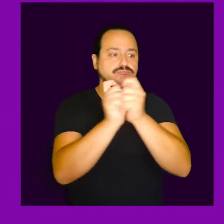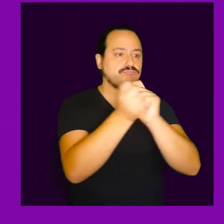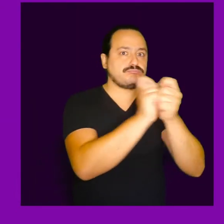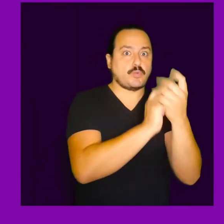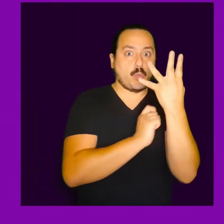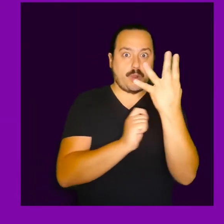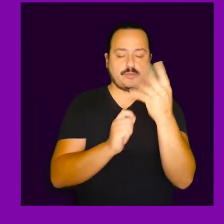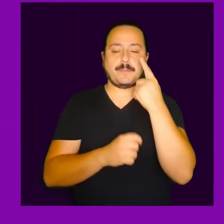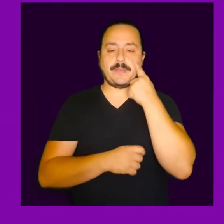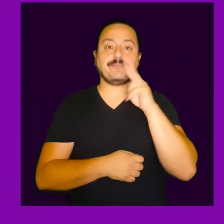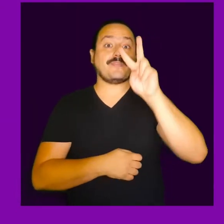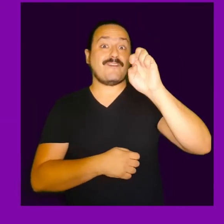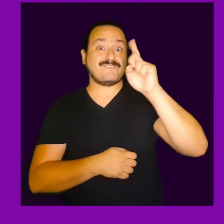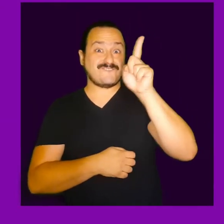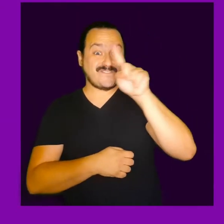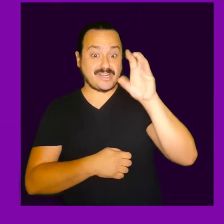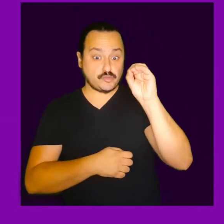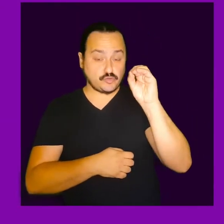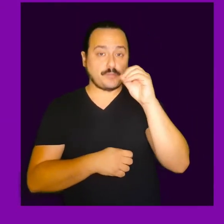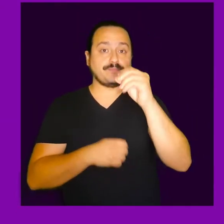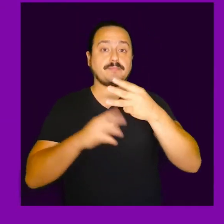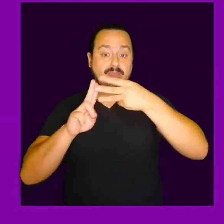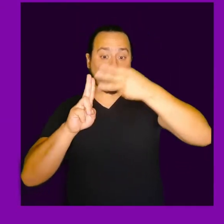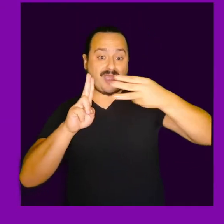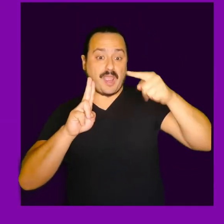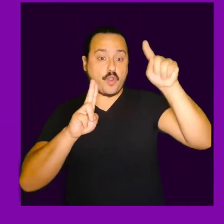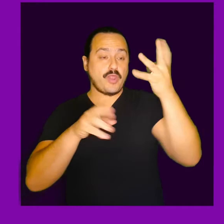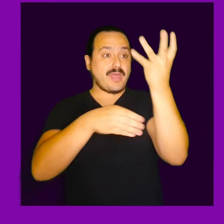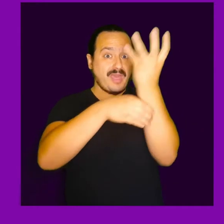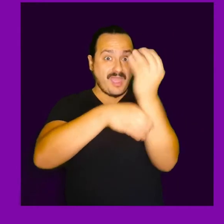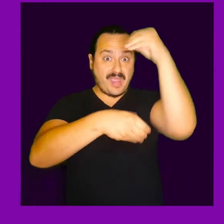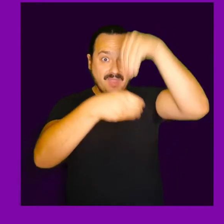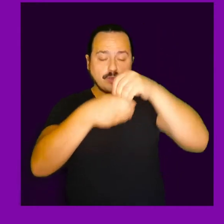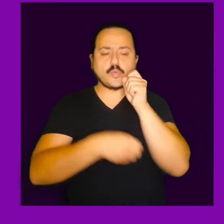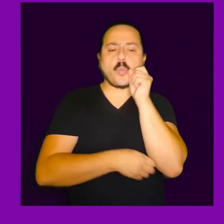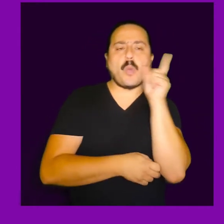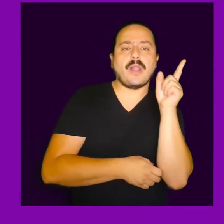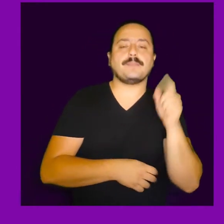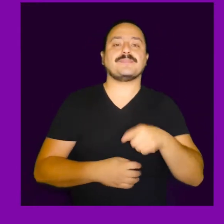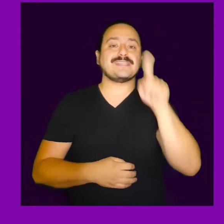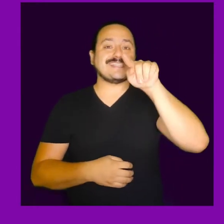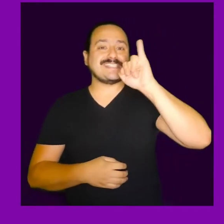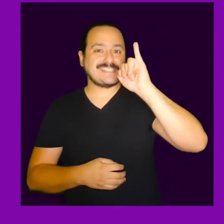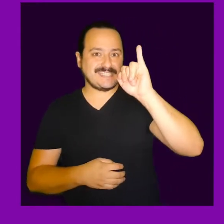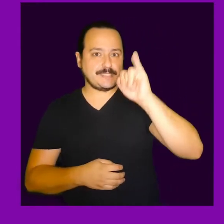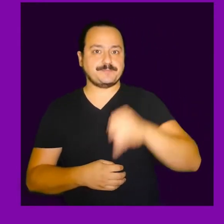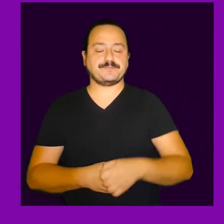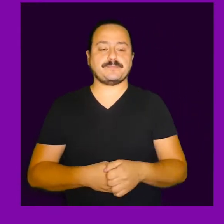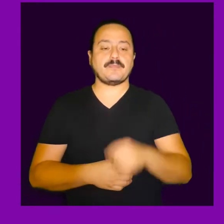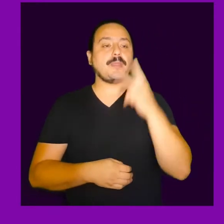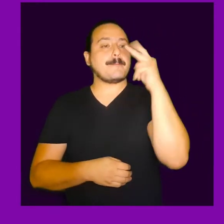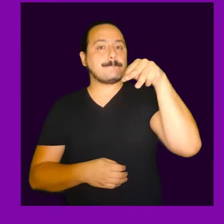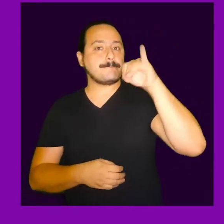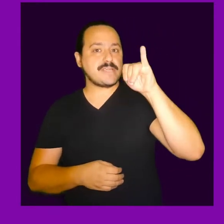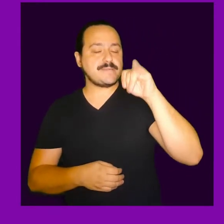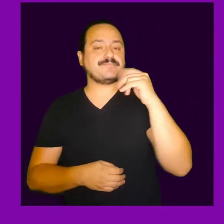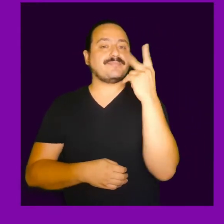En los versos, los acordes que tocaremos son si, mi, re,